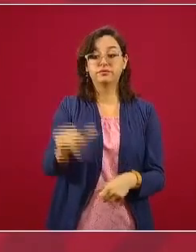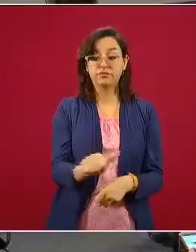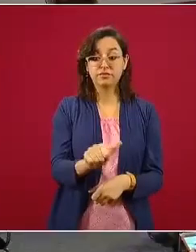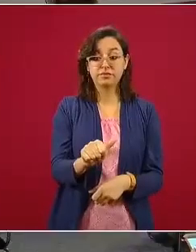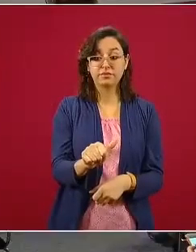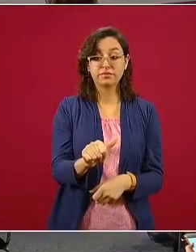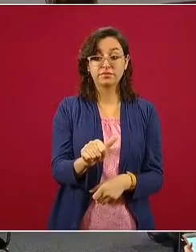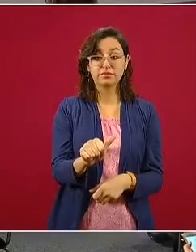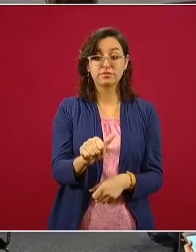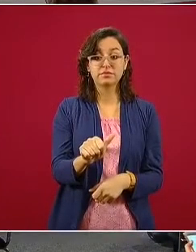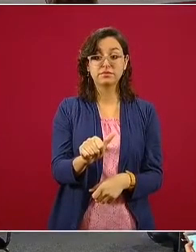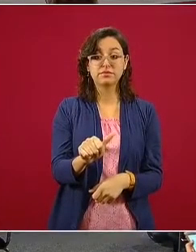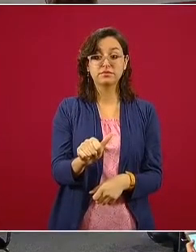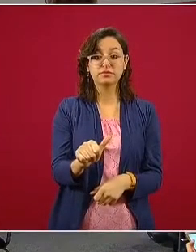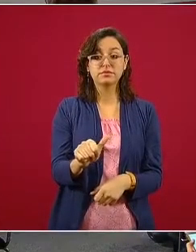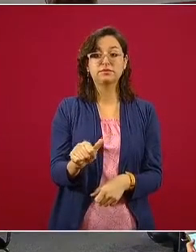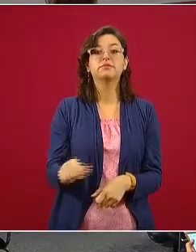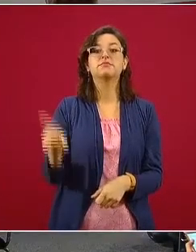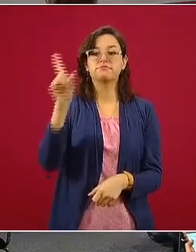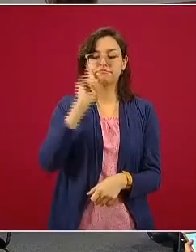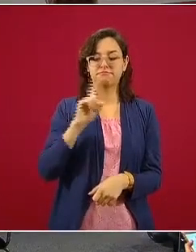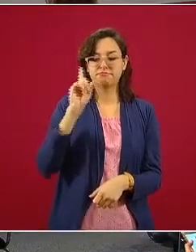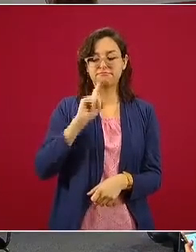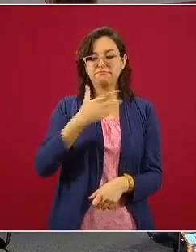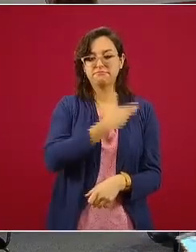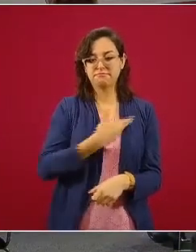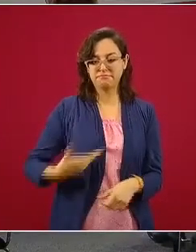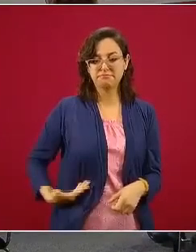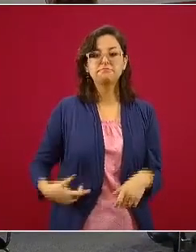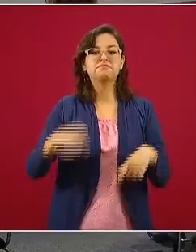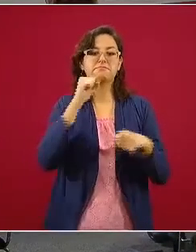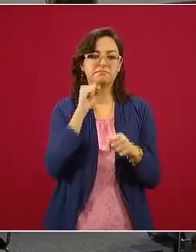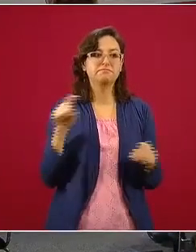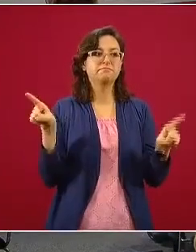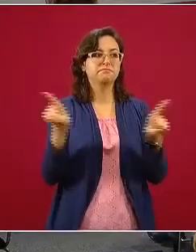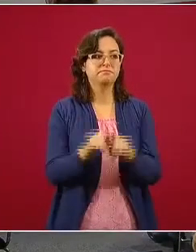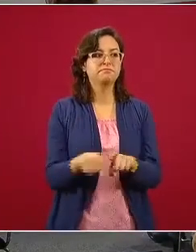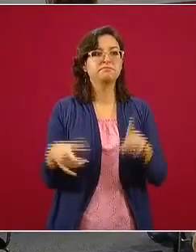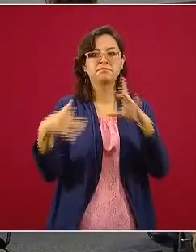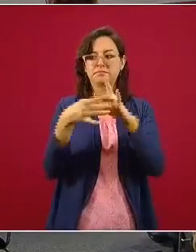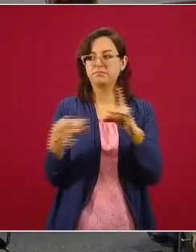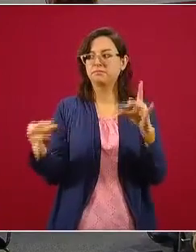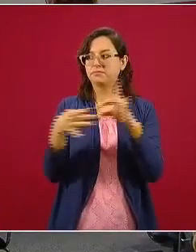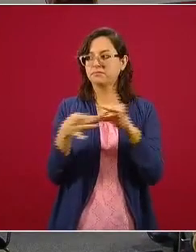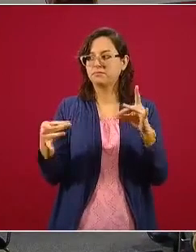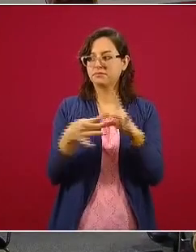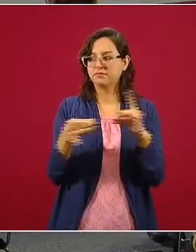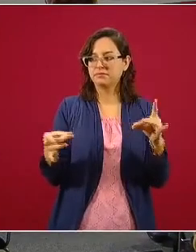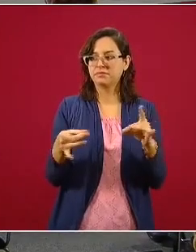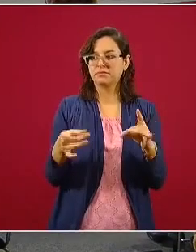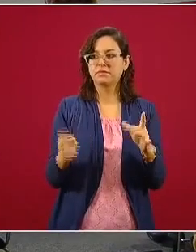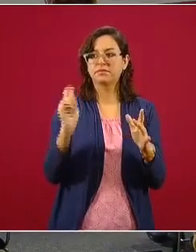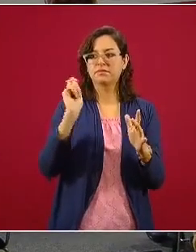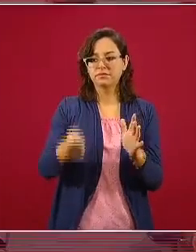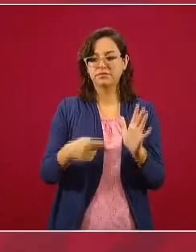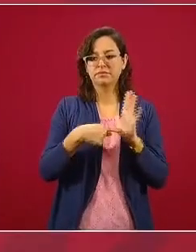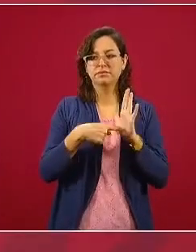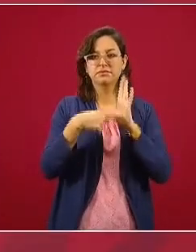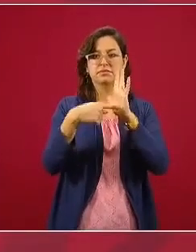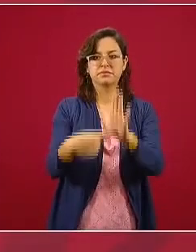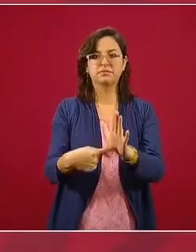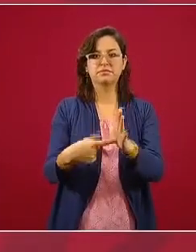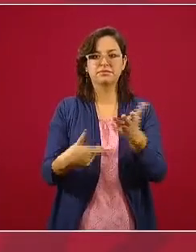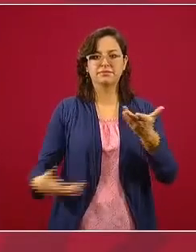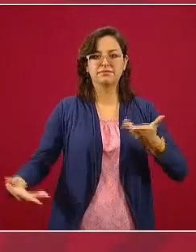presidenta de la asociación también nos explique en qué consiste su